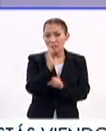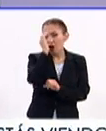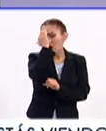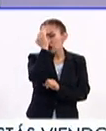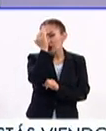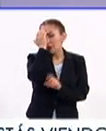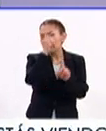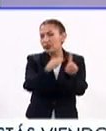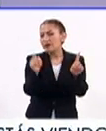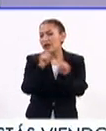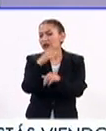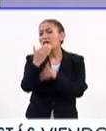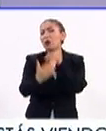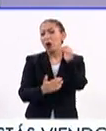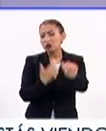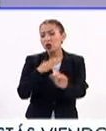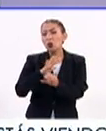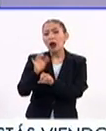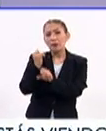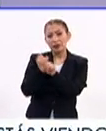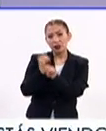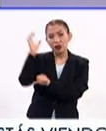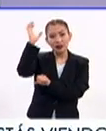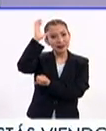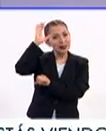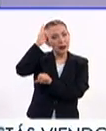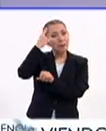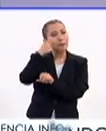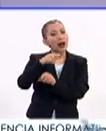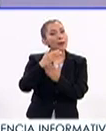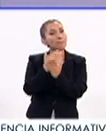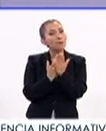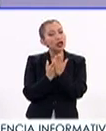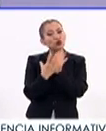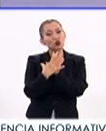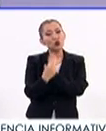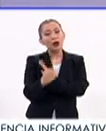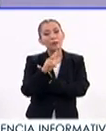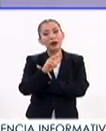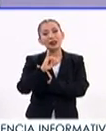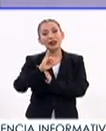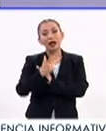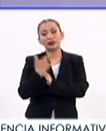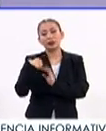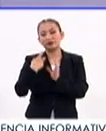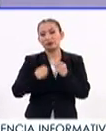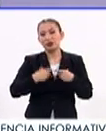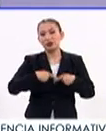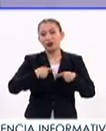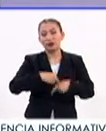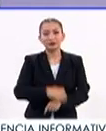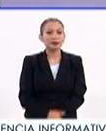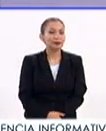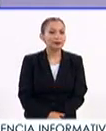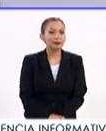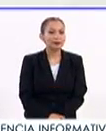conoceremos los diferentes avances e investigaciones científicas para disminuir el contagio del VIH entre las personas.